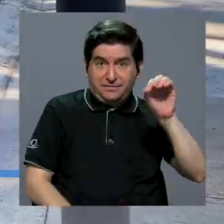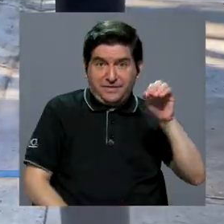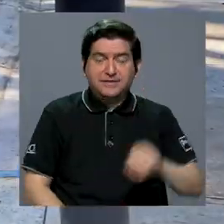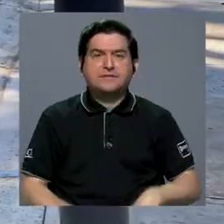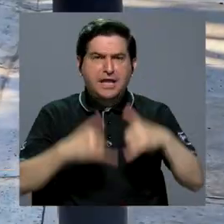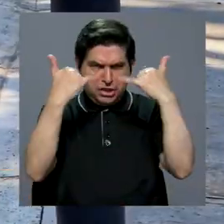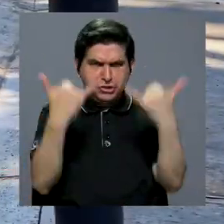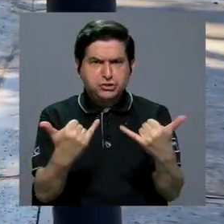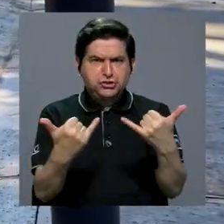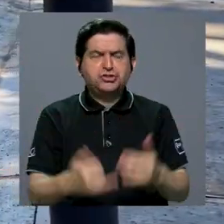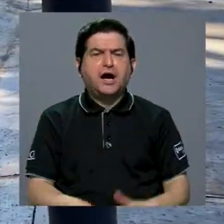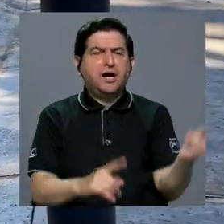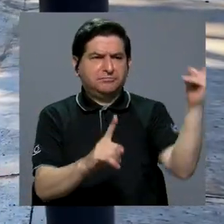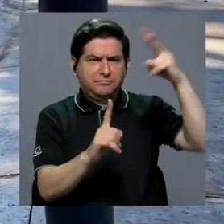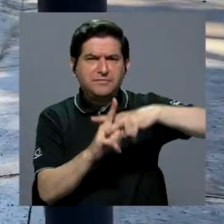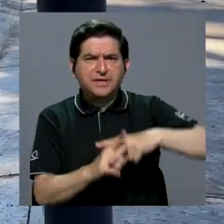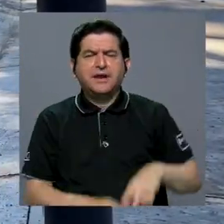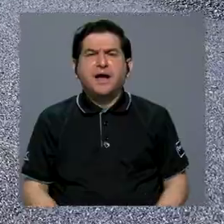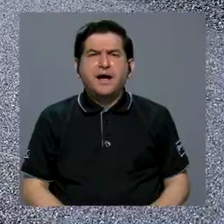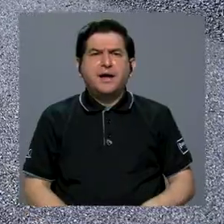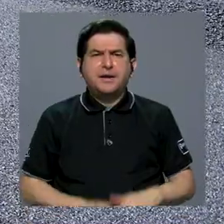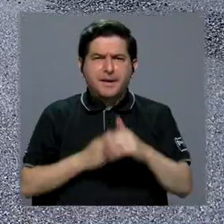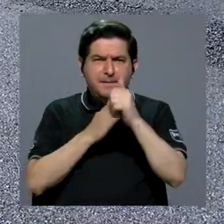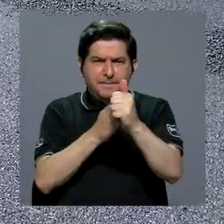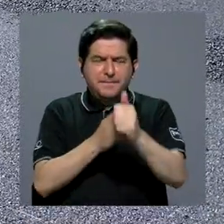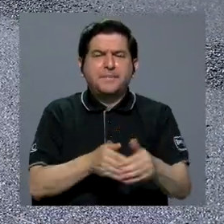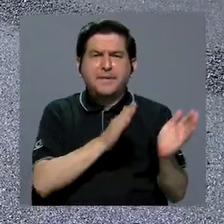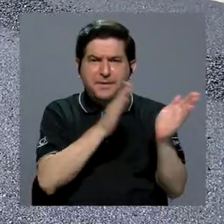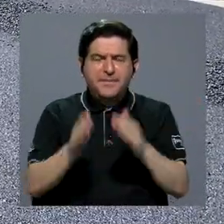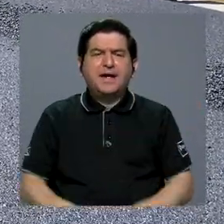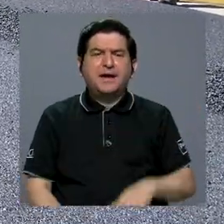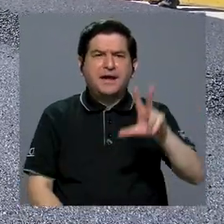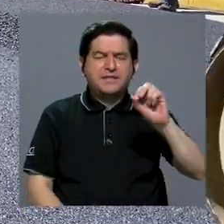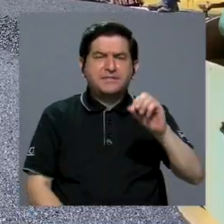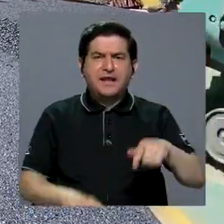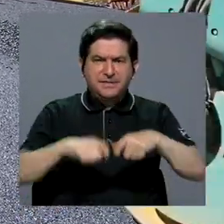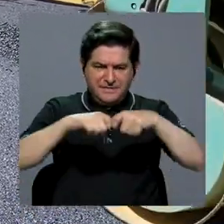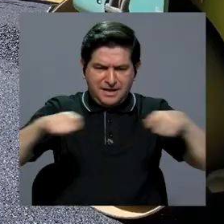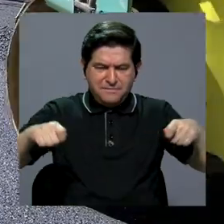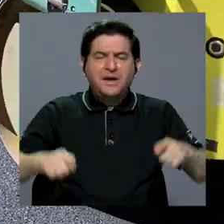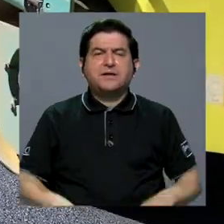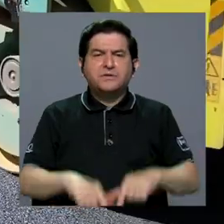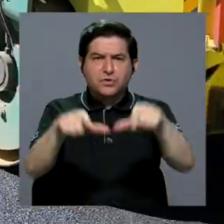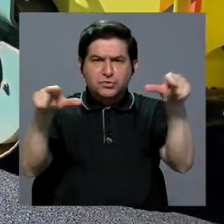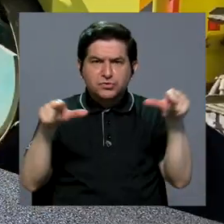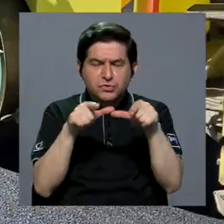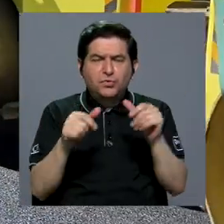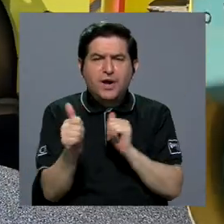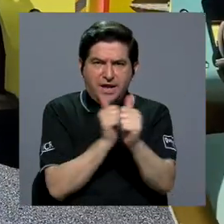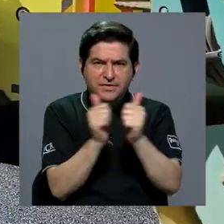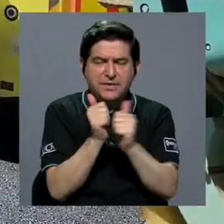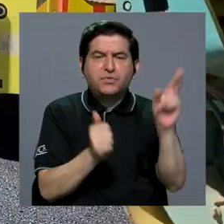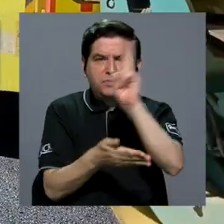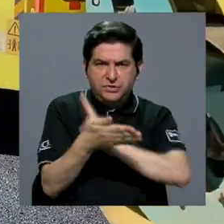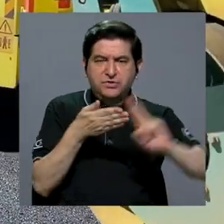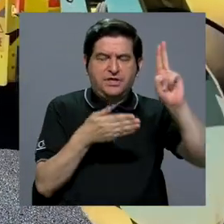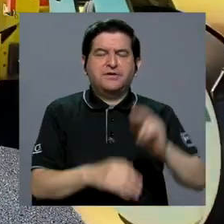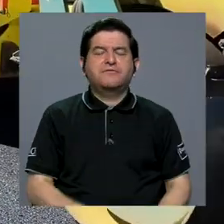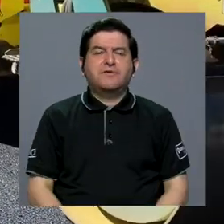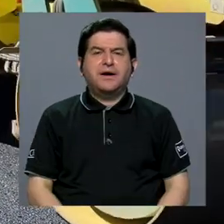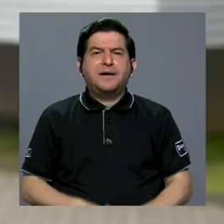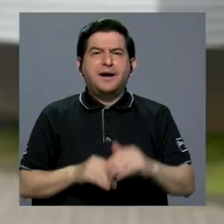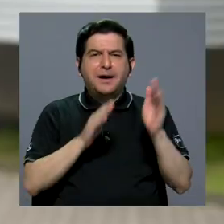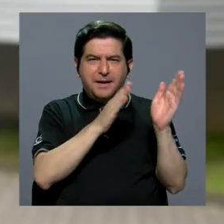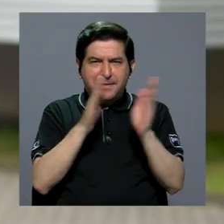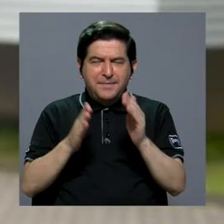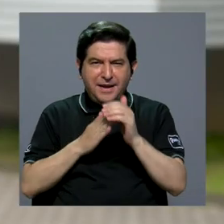ya había puesto en marcha un plan piloto en un tramo de 30 metros en las instalaciones deportivas. Hicimos un plan